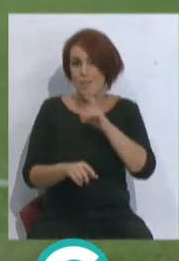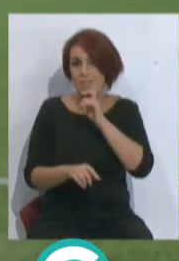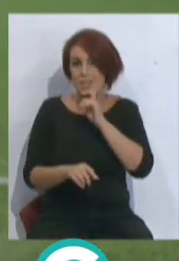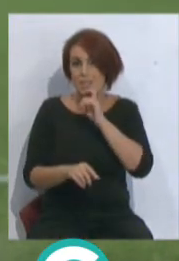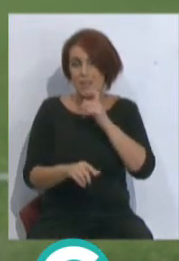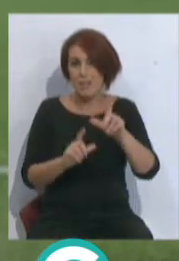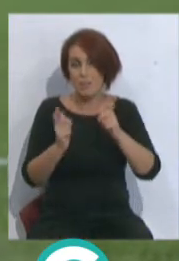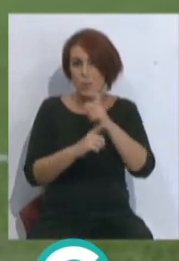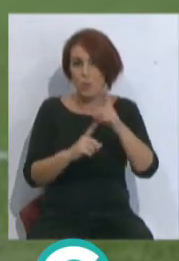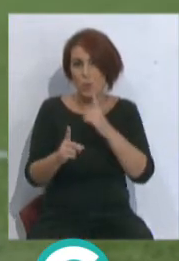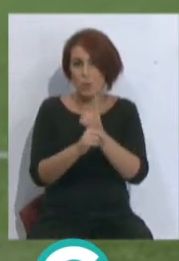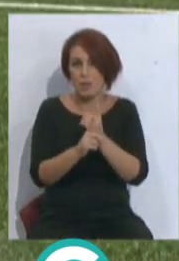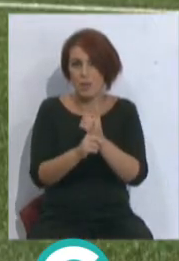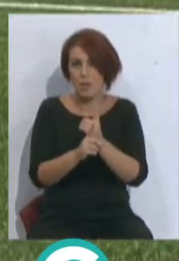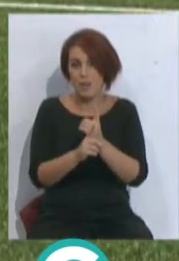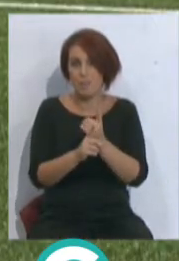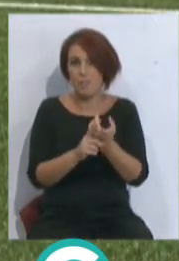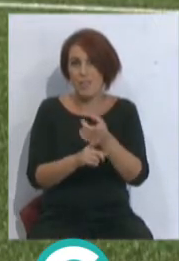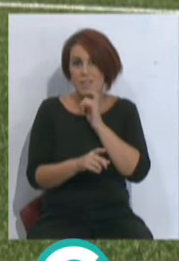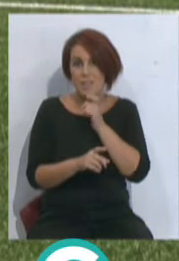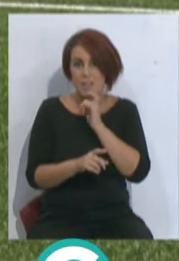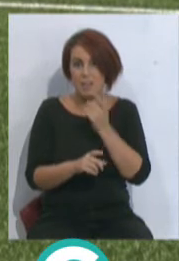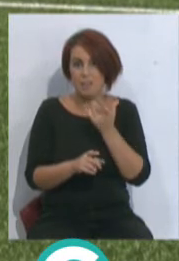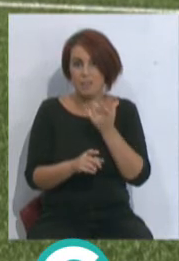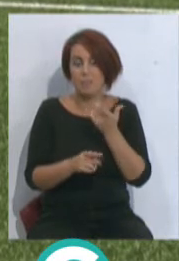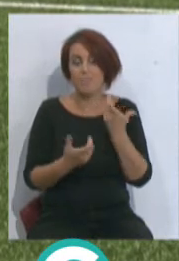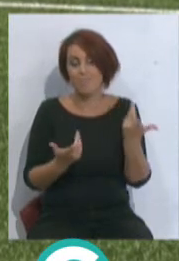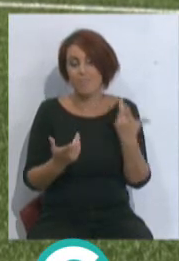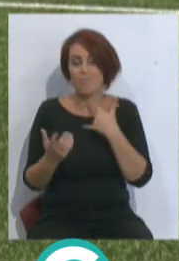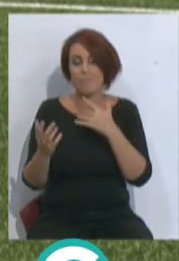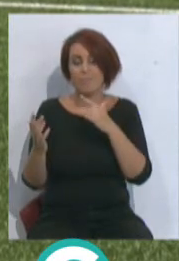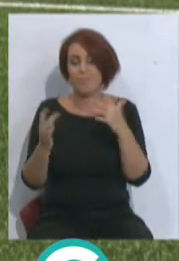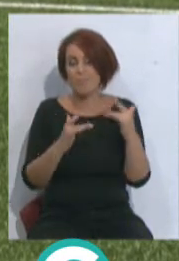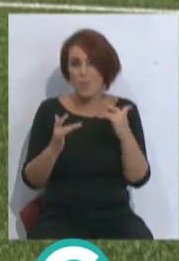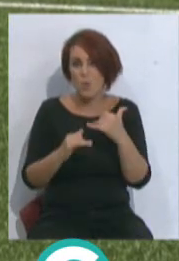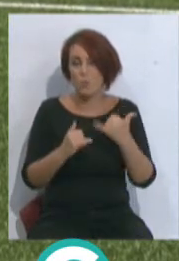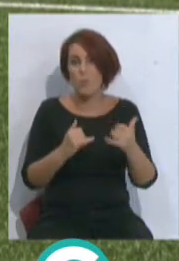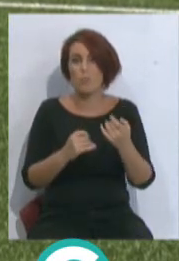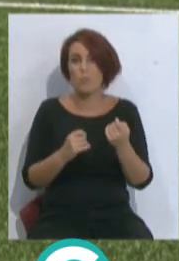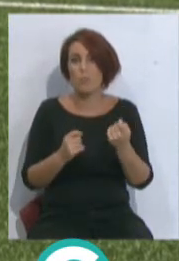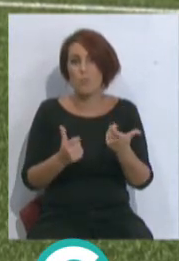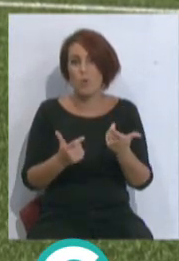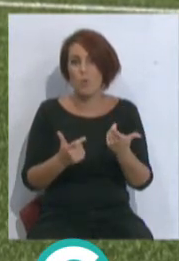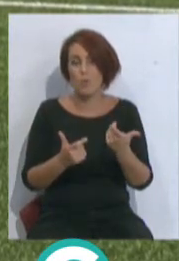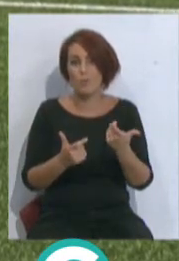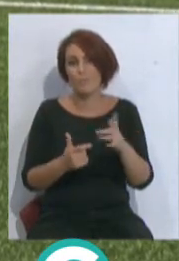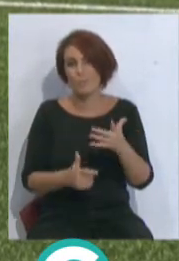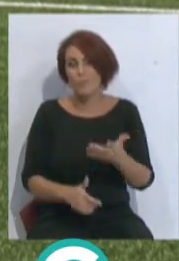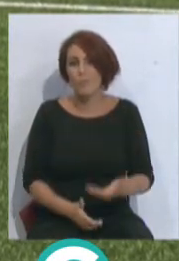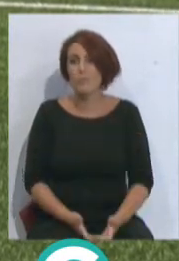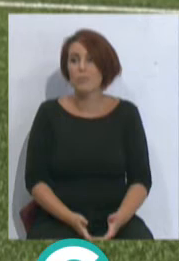ante rivales complicados. Y bueno, el último partido es casi un poquito, tú sabes, pero